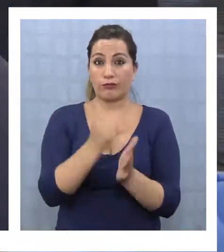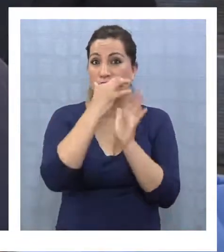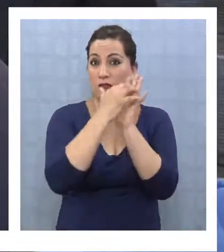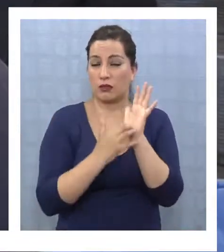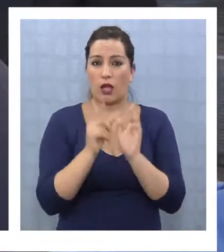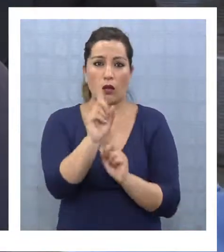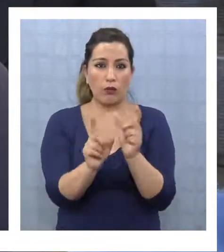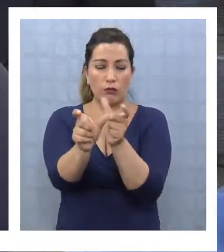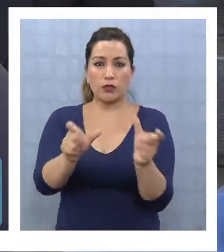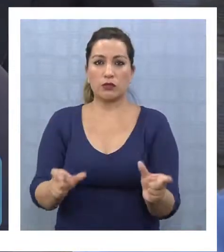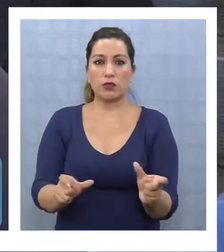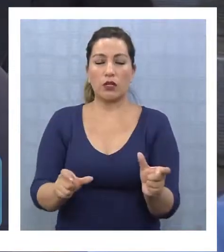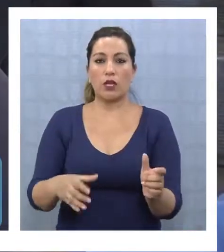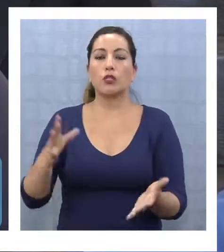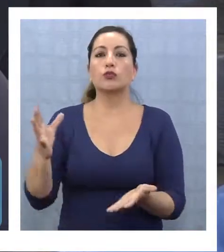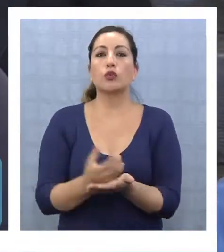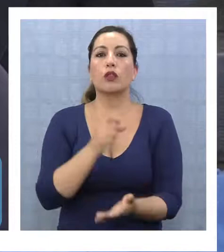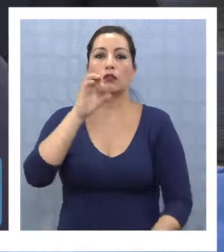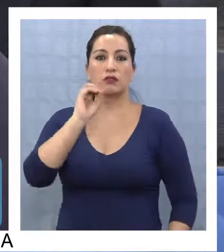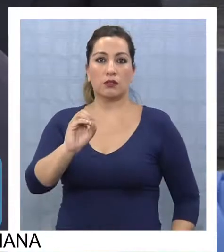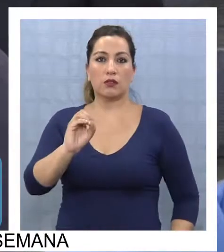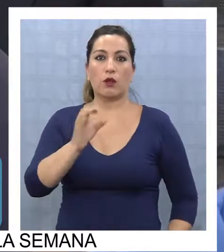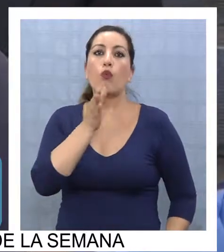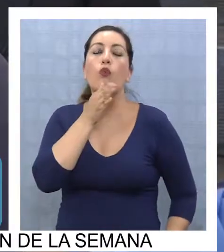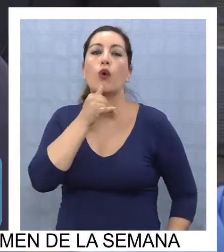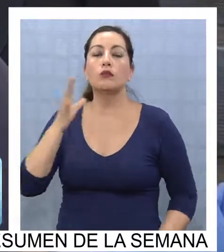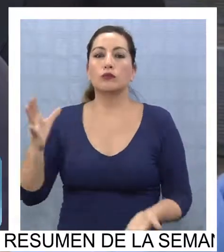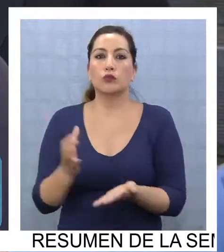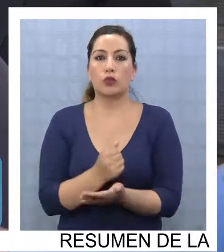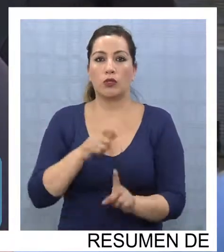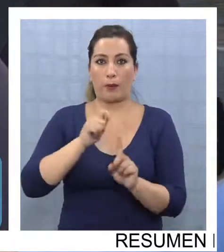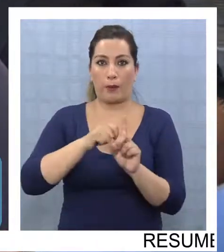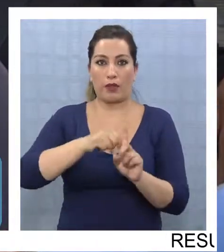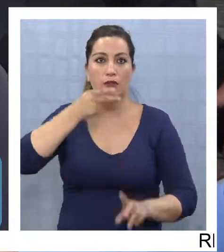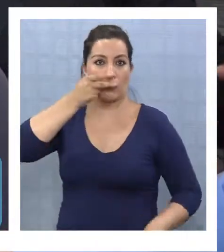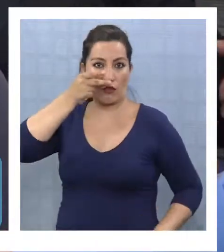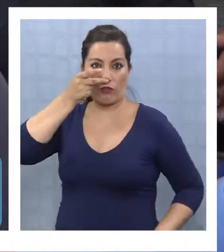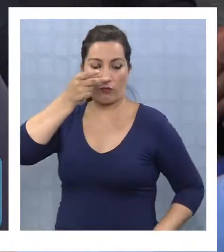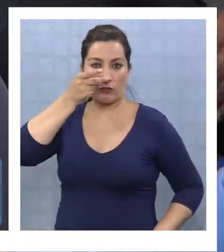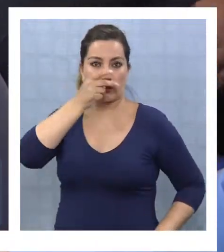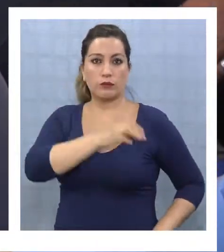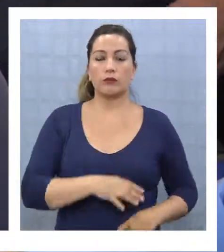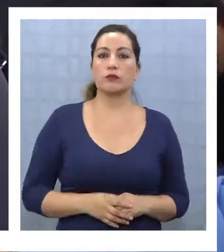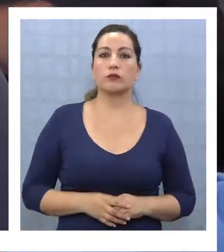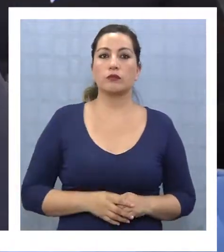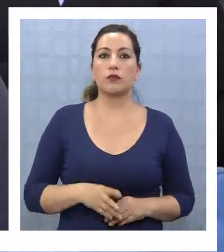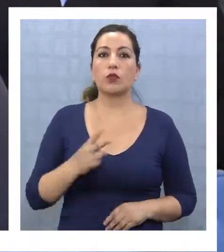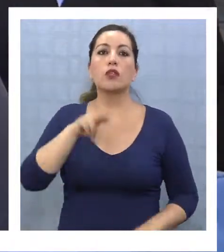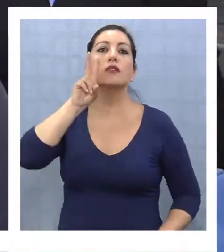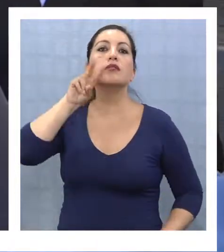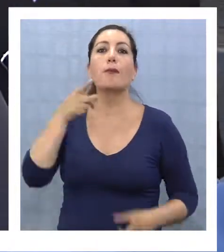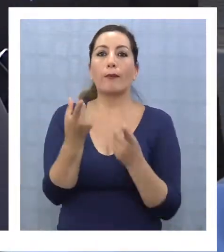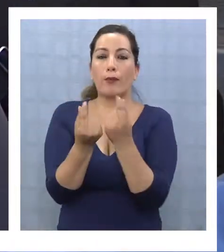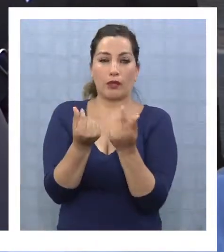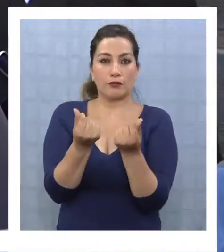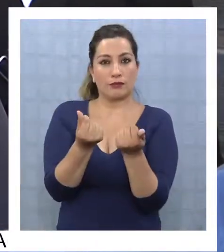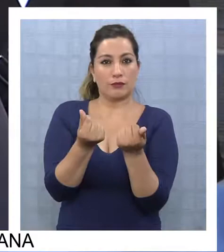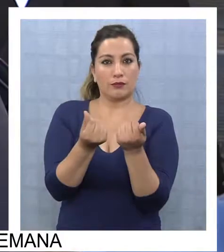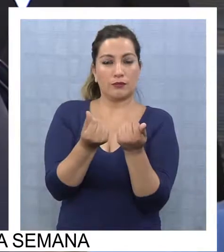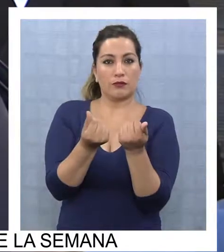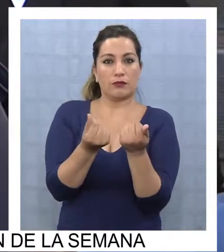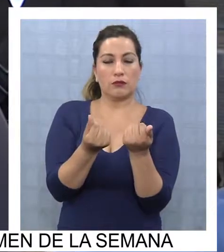y la mayoría de la gente sacó 0 pesos, no tenemos sueldo en el mes de noviembre, estamos sin plata